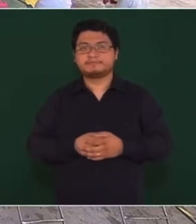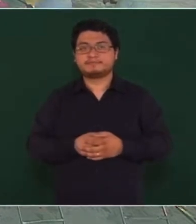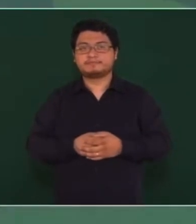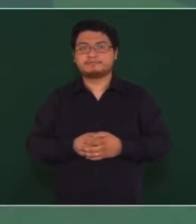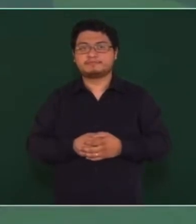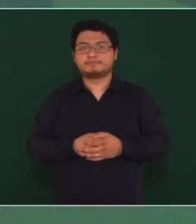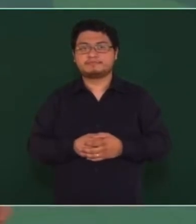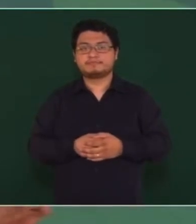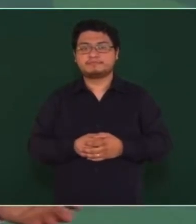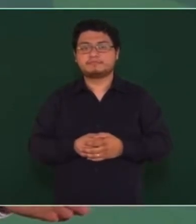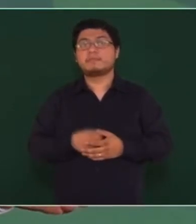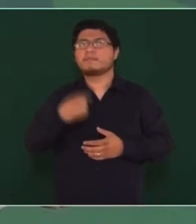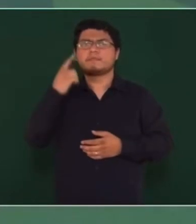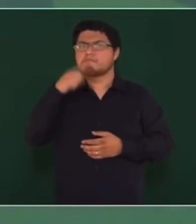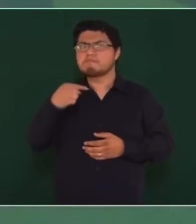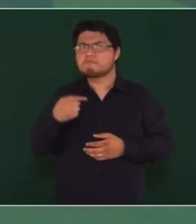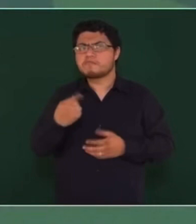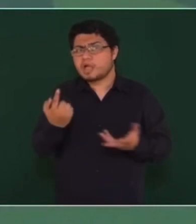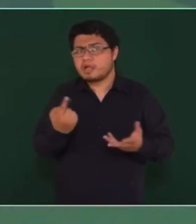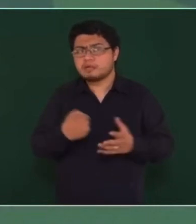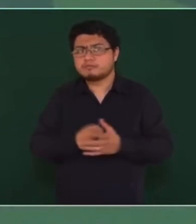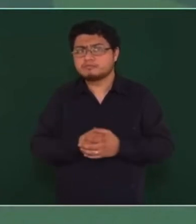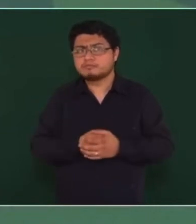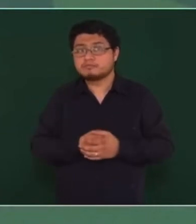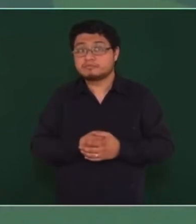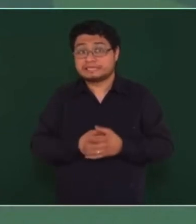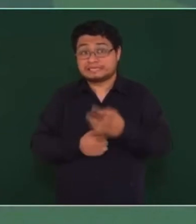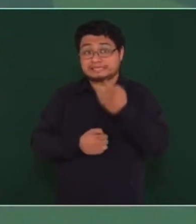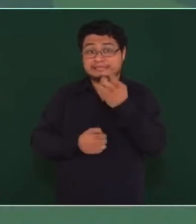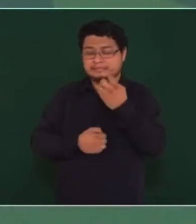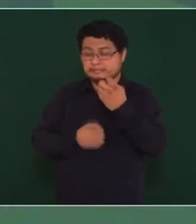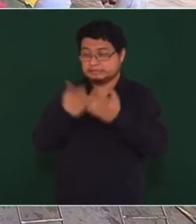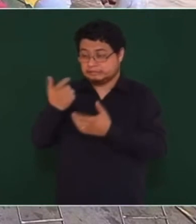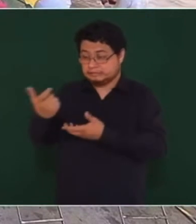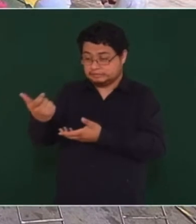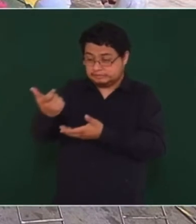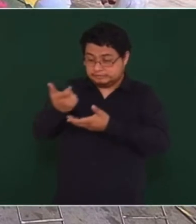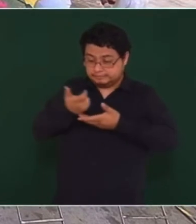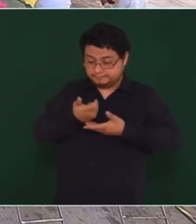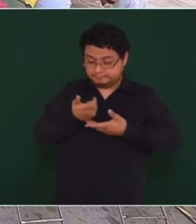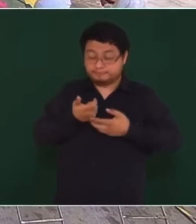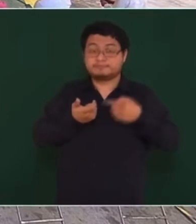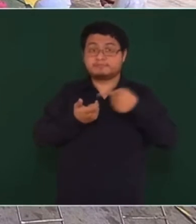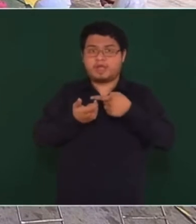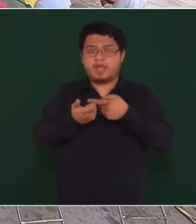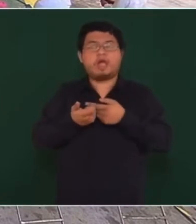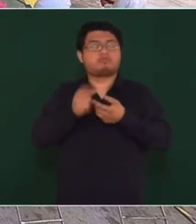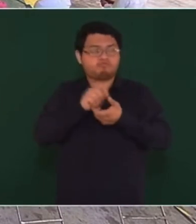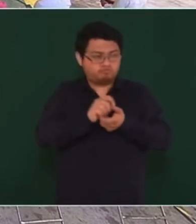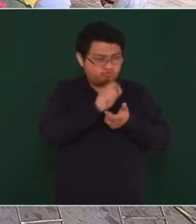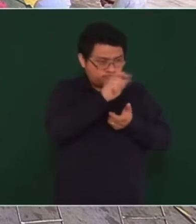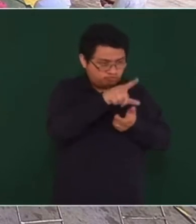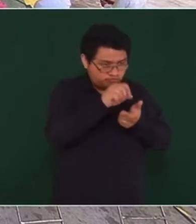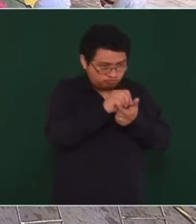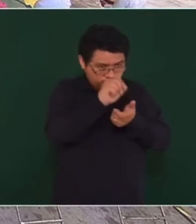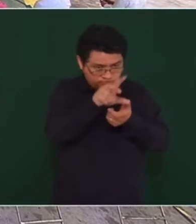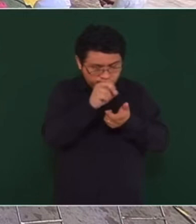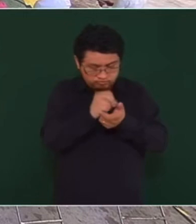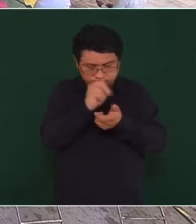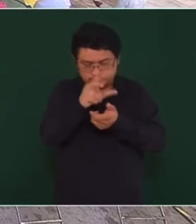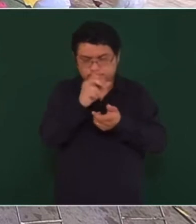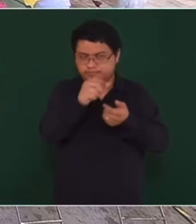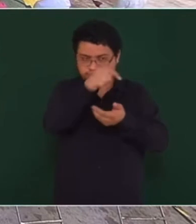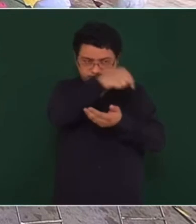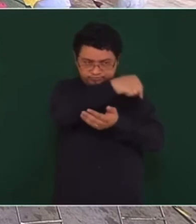para que esos ingresos se distribuyan entre los